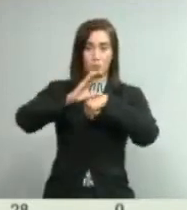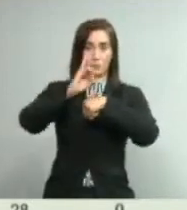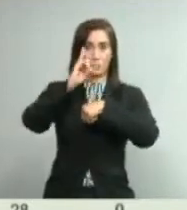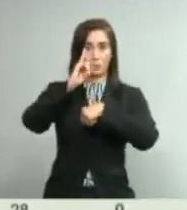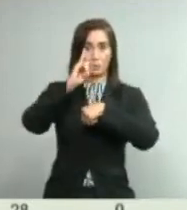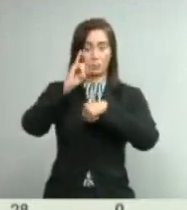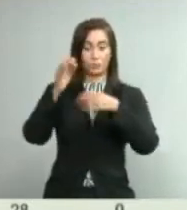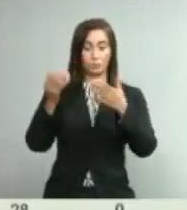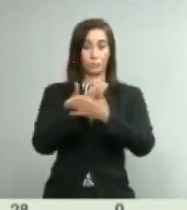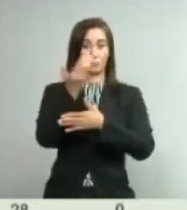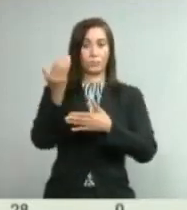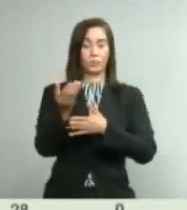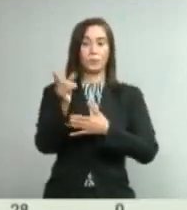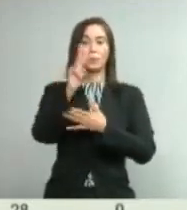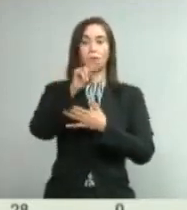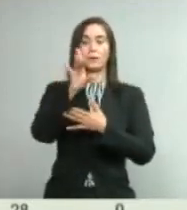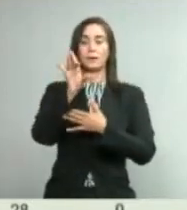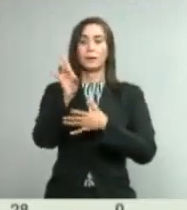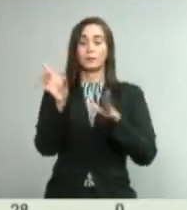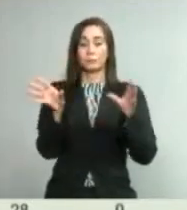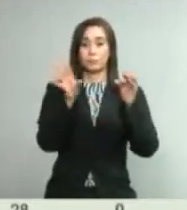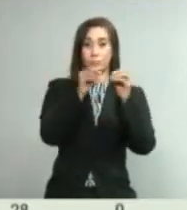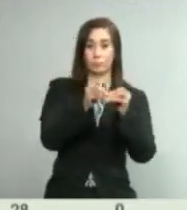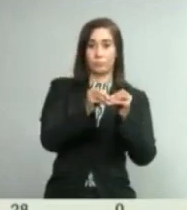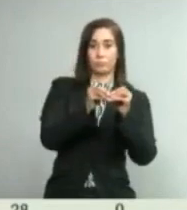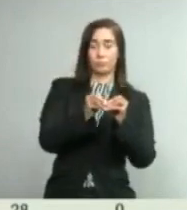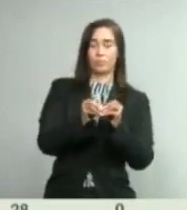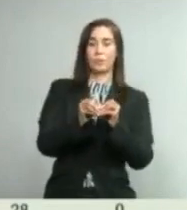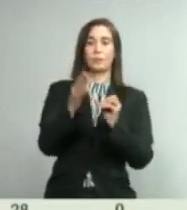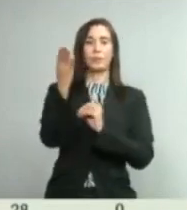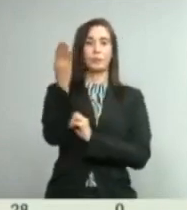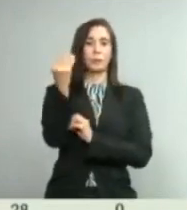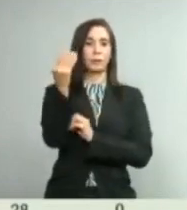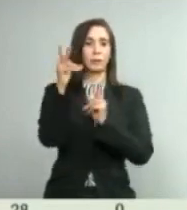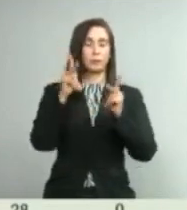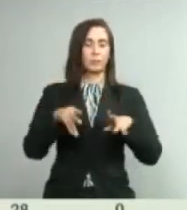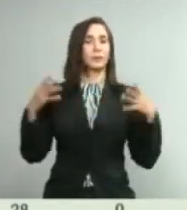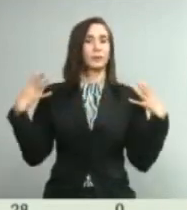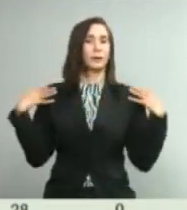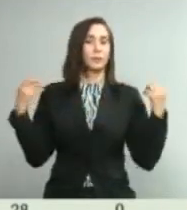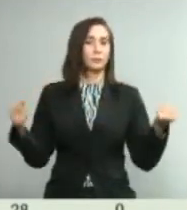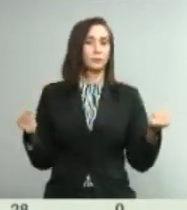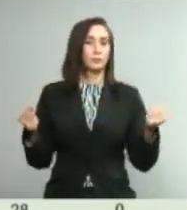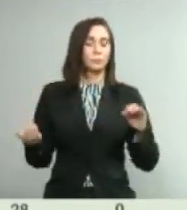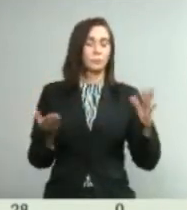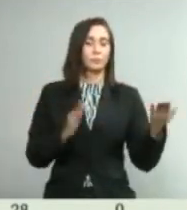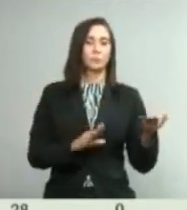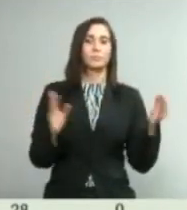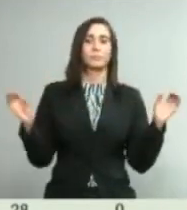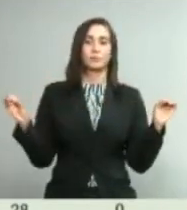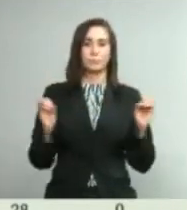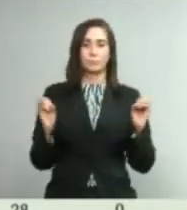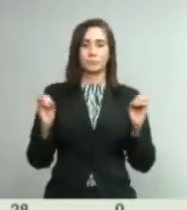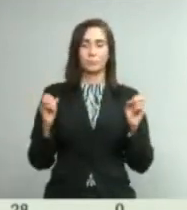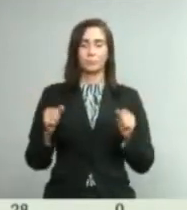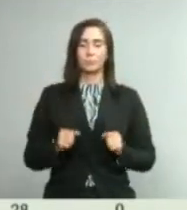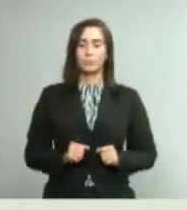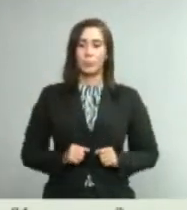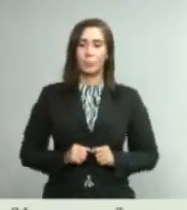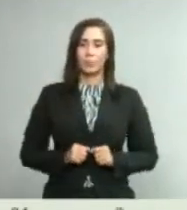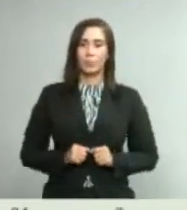un caso nuevo, 28 acumulados, 14 recuperados, cero fallecimientos.